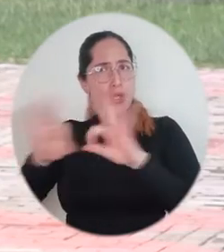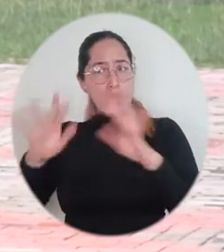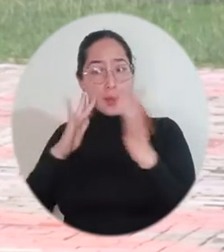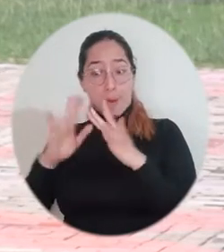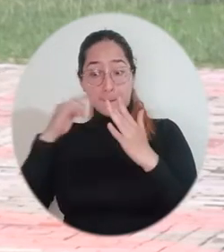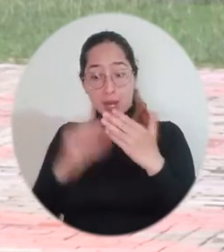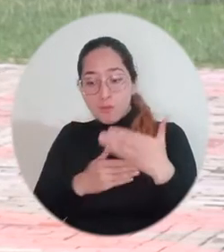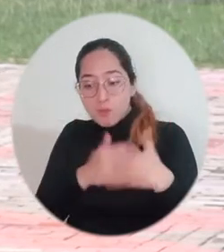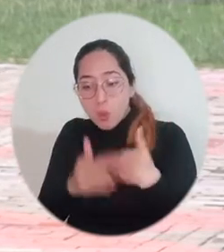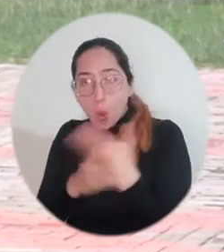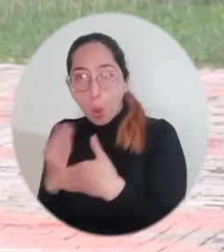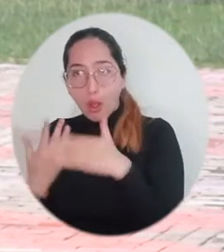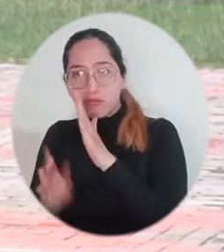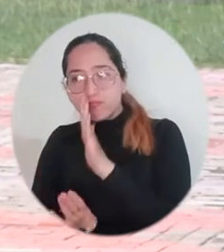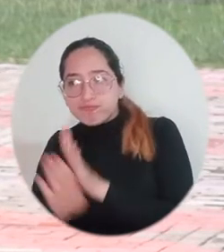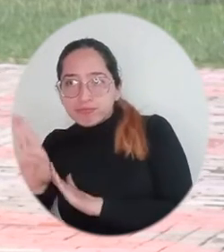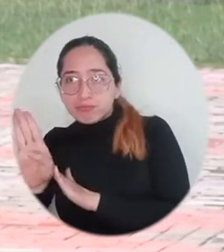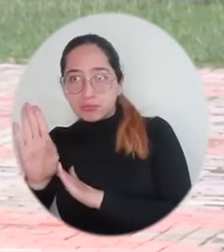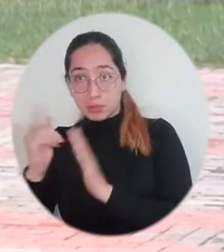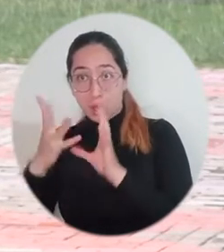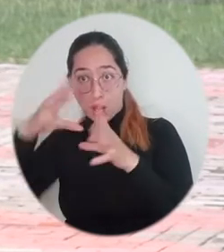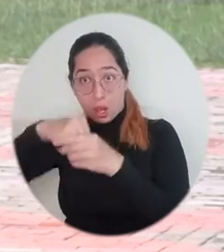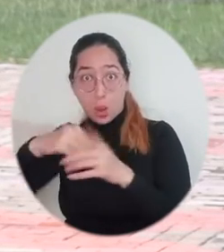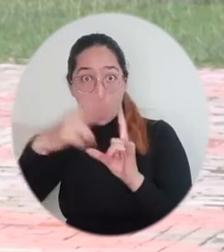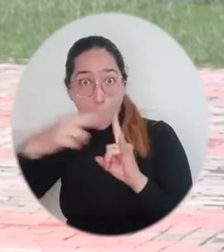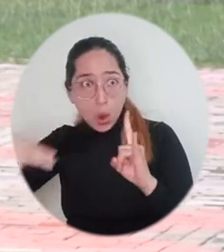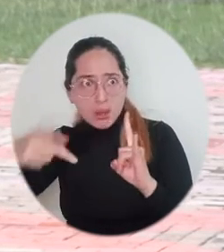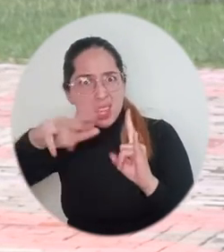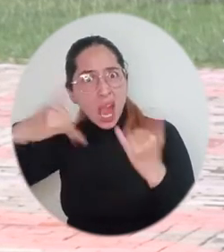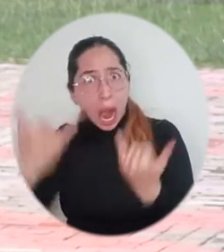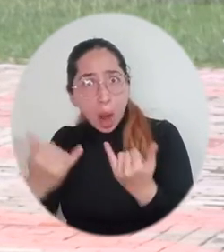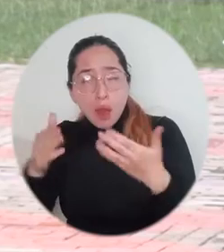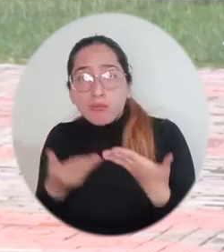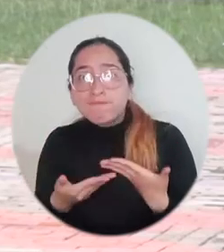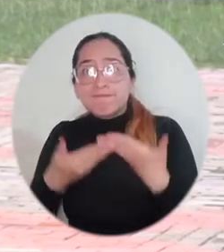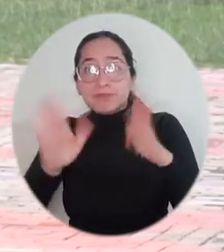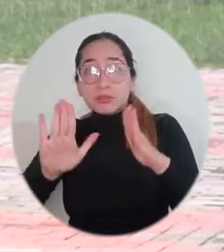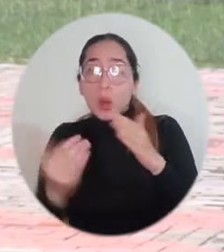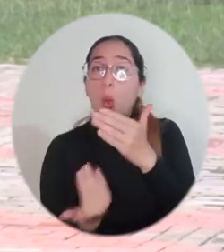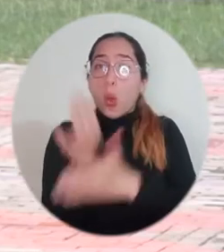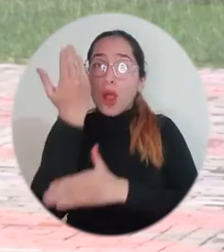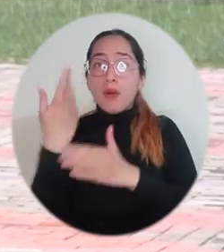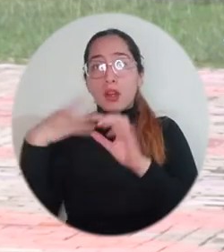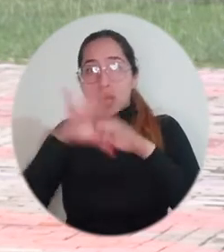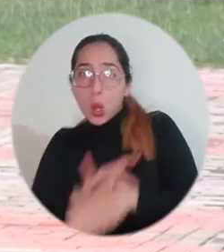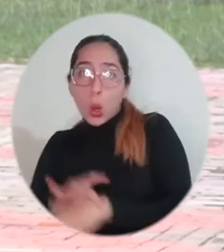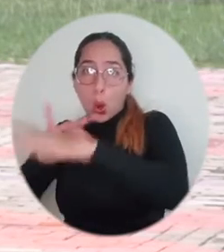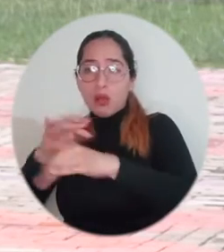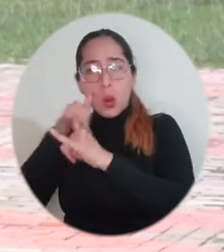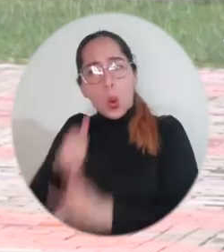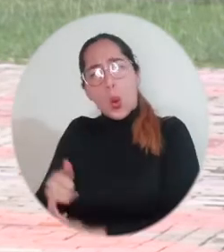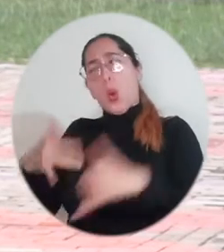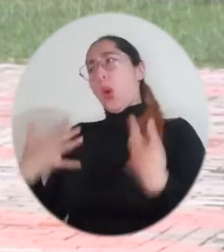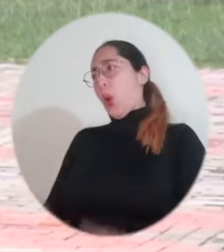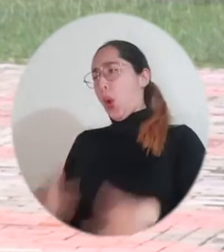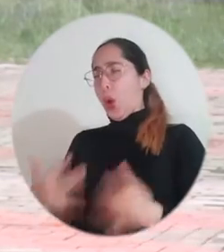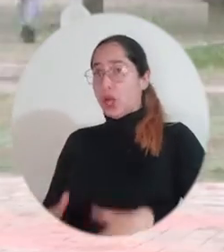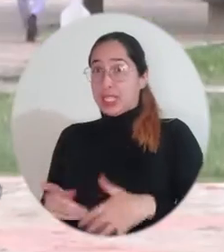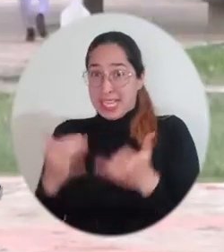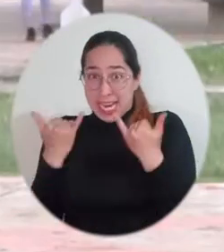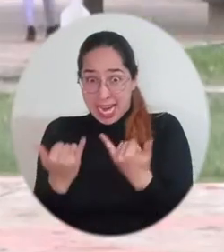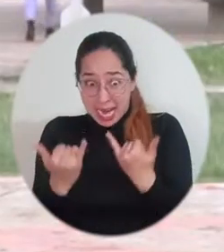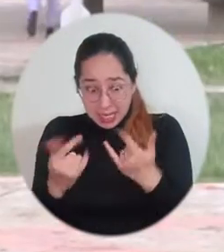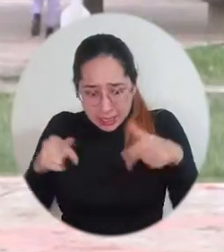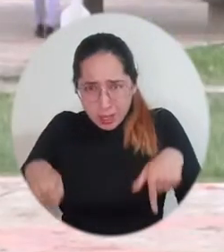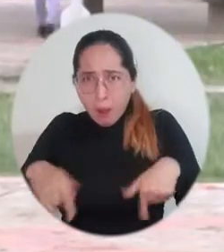desarrollo académico que ha tenido la universidad el haber propiciado la creación del doctorado en Ingeniería.